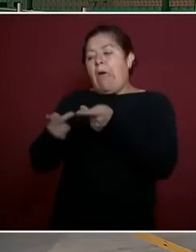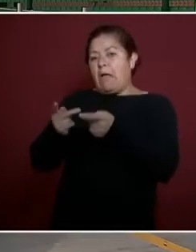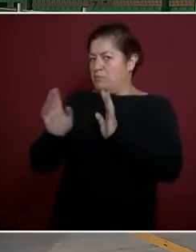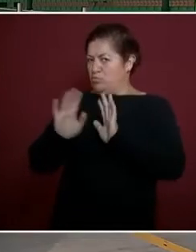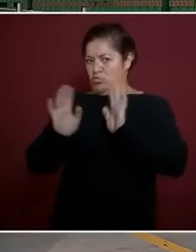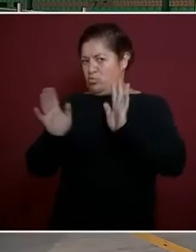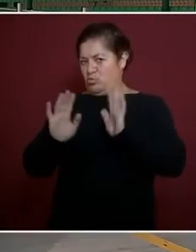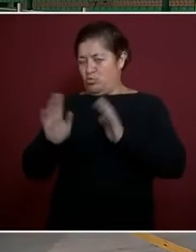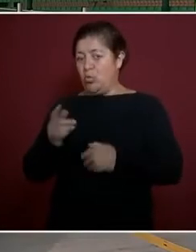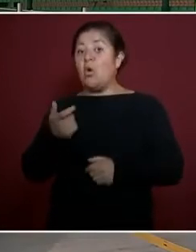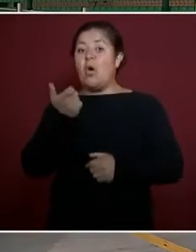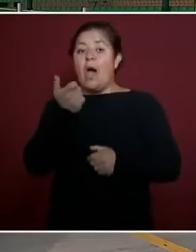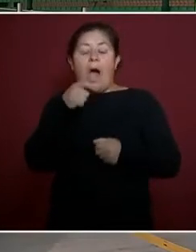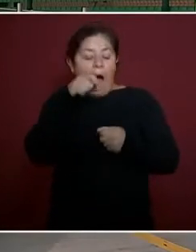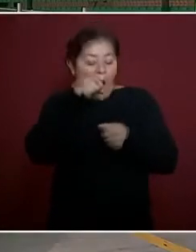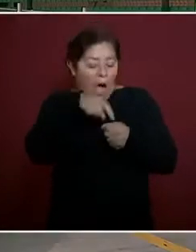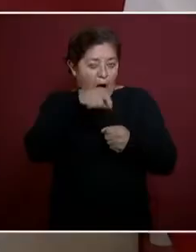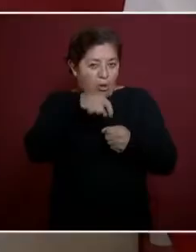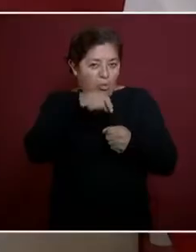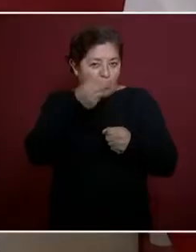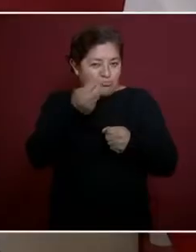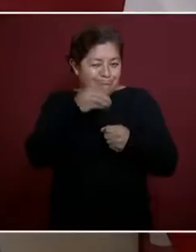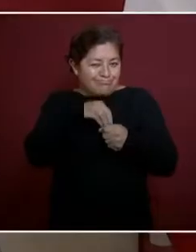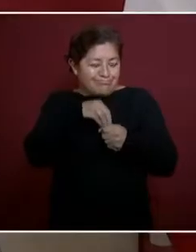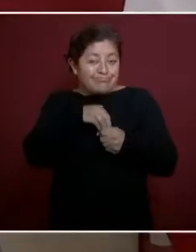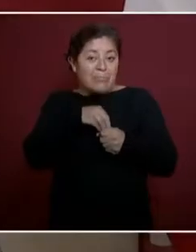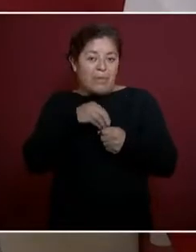ahorros, por no permitir la corrupción